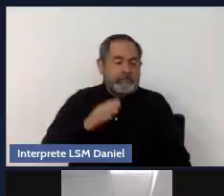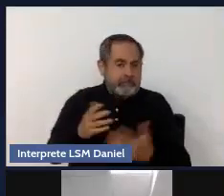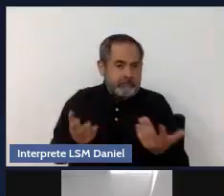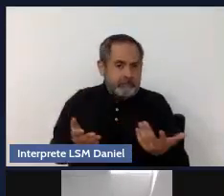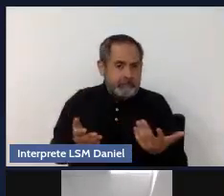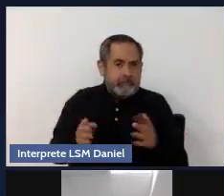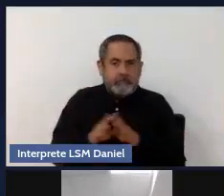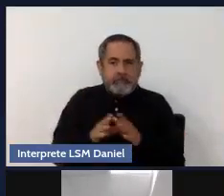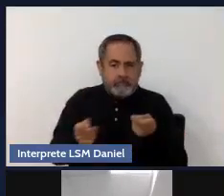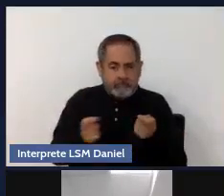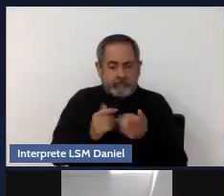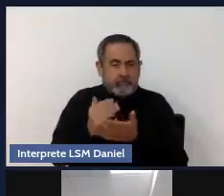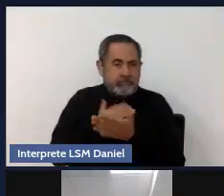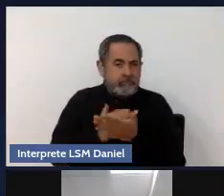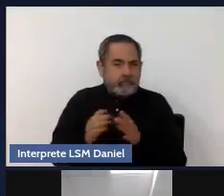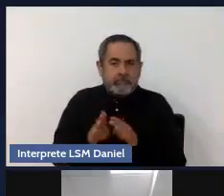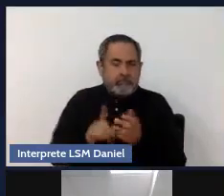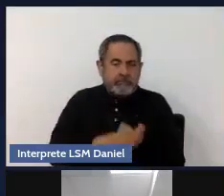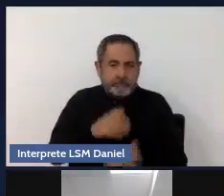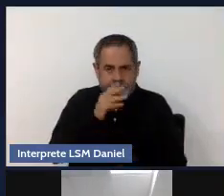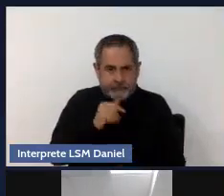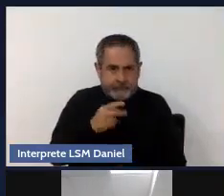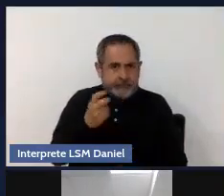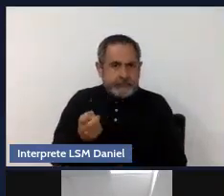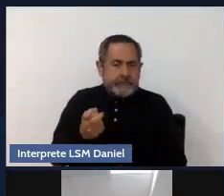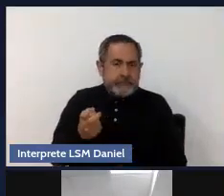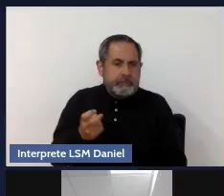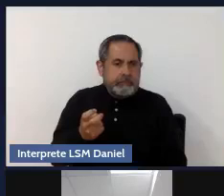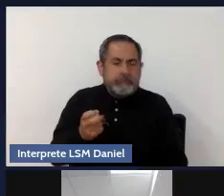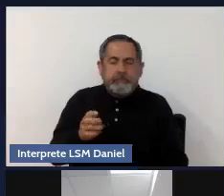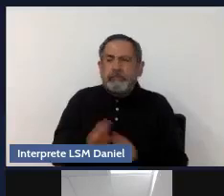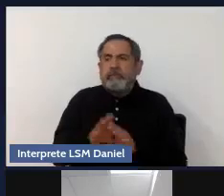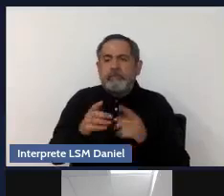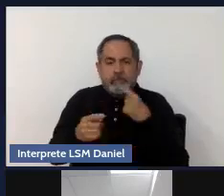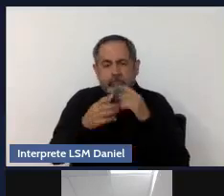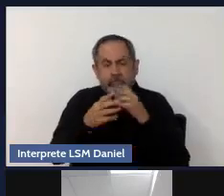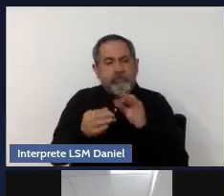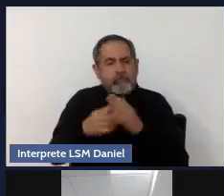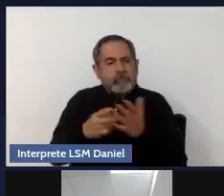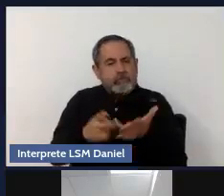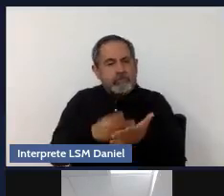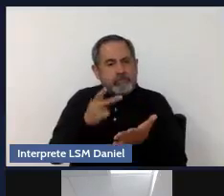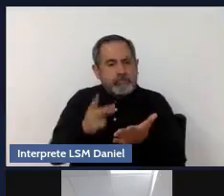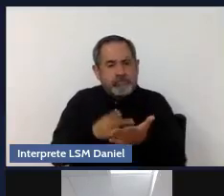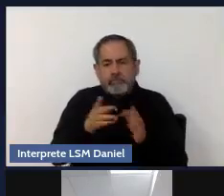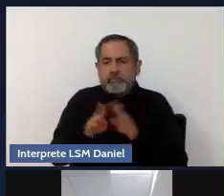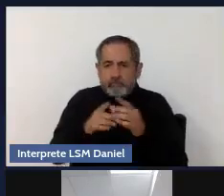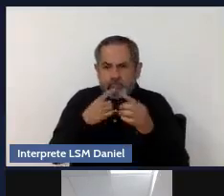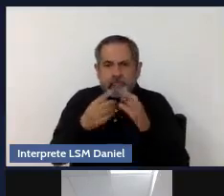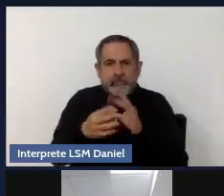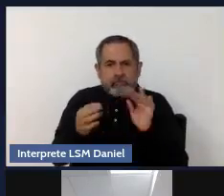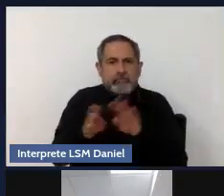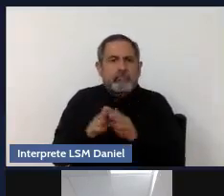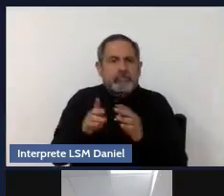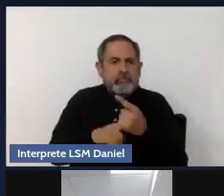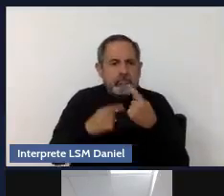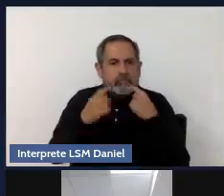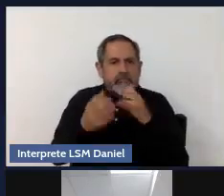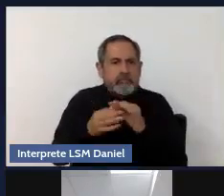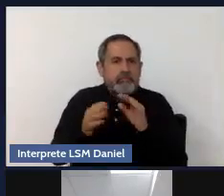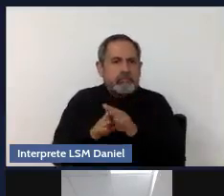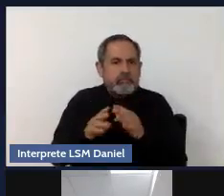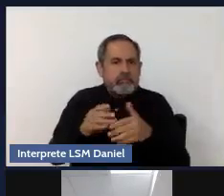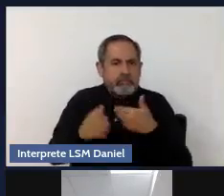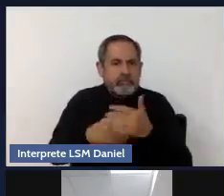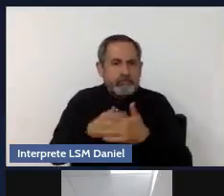reprimir más y va a reaccionar en cada, cada vez que se presenta esta emoción, va a reaccionar de